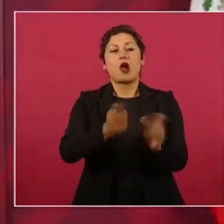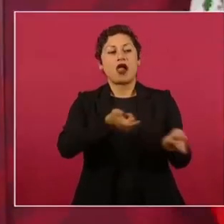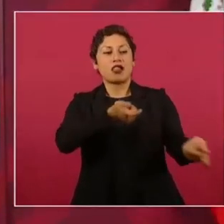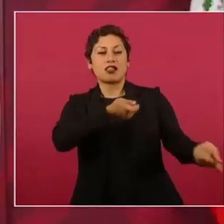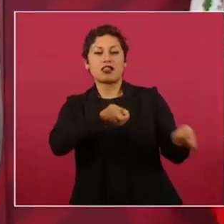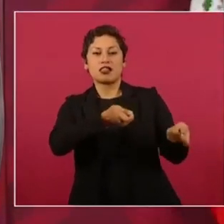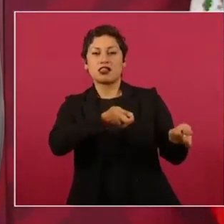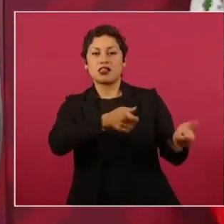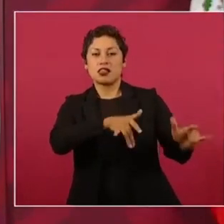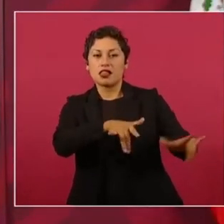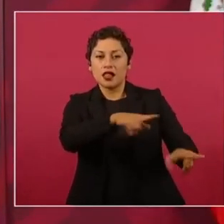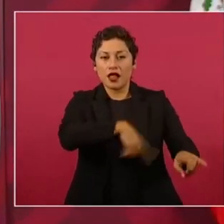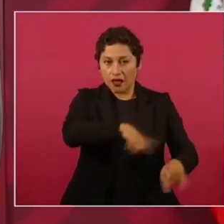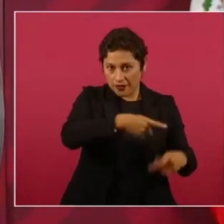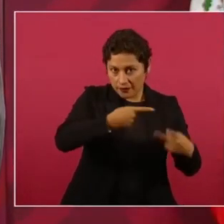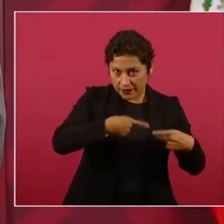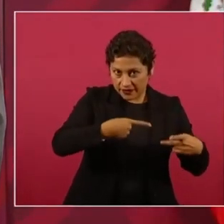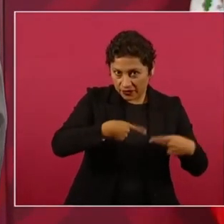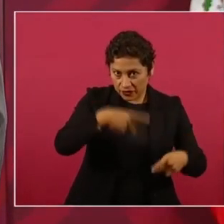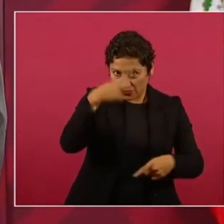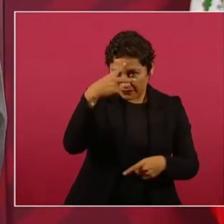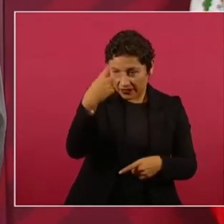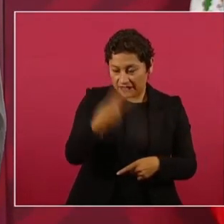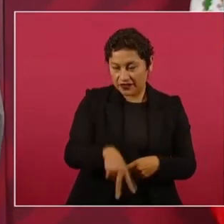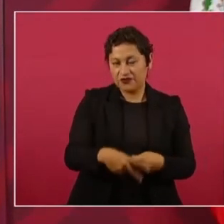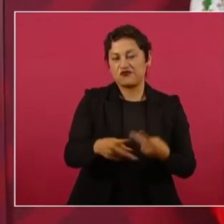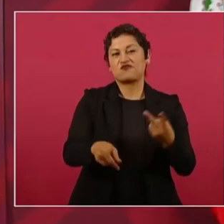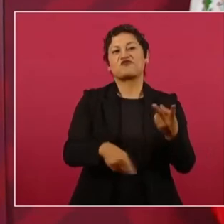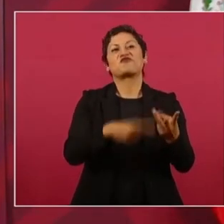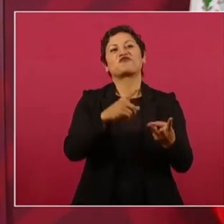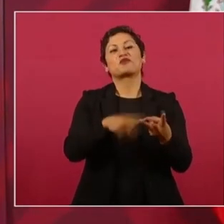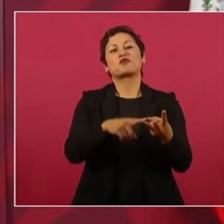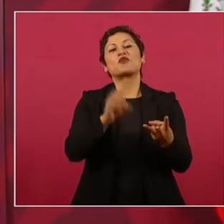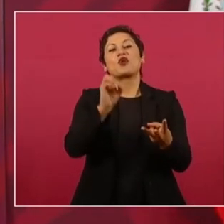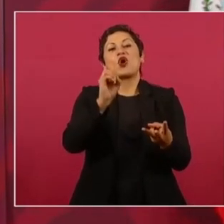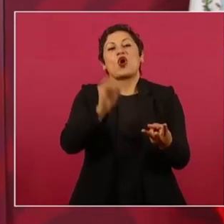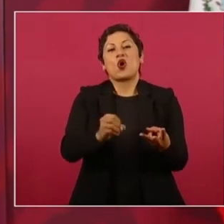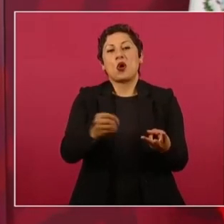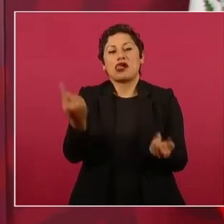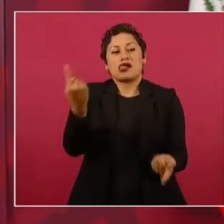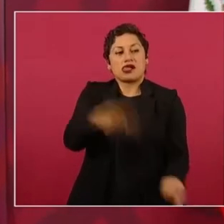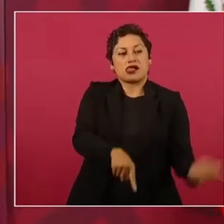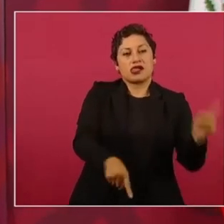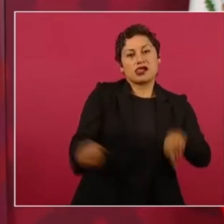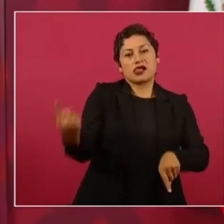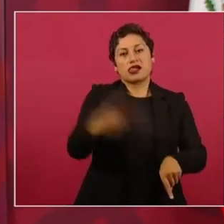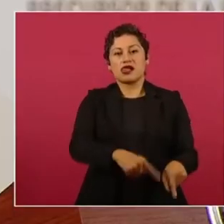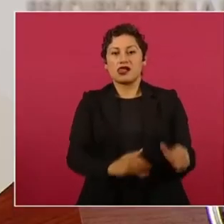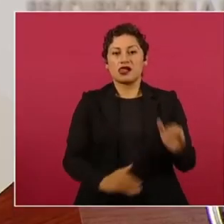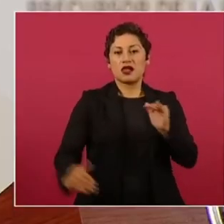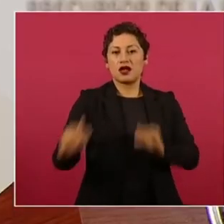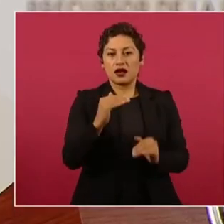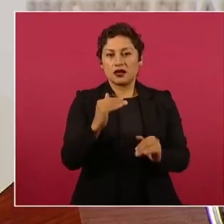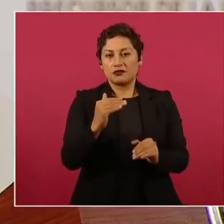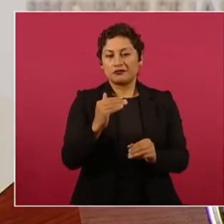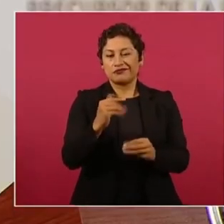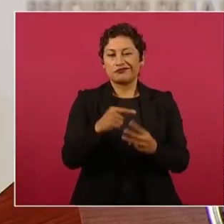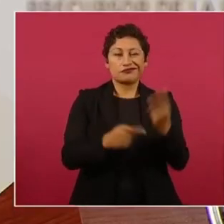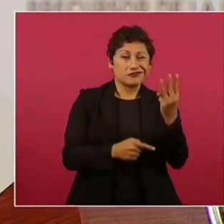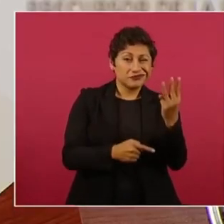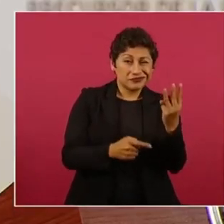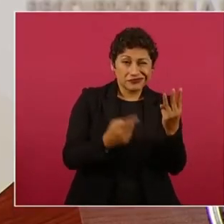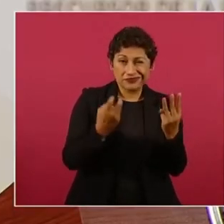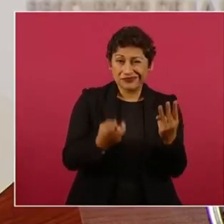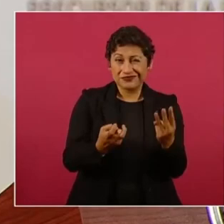lo de la demagogia, eso